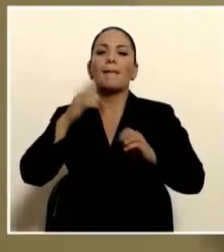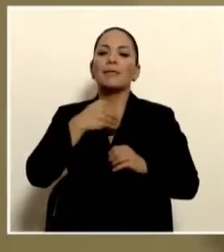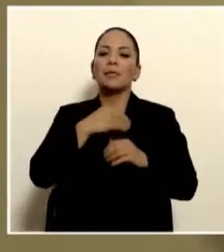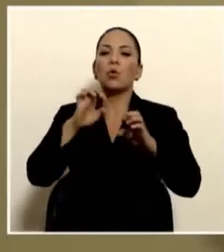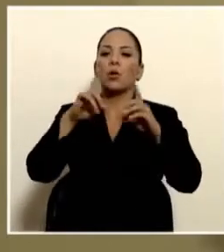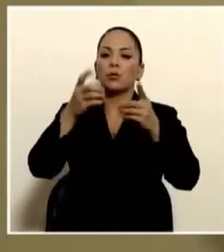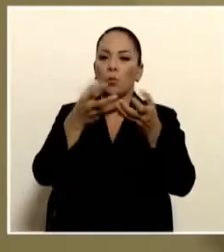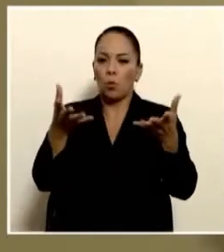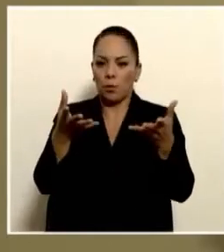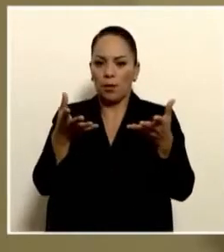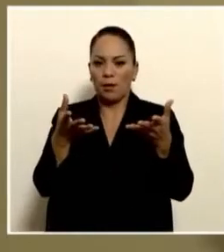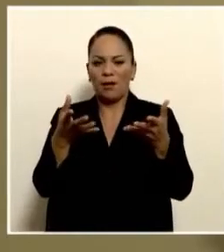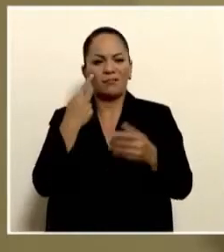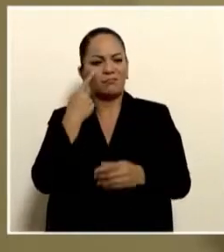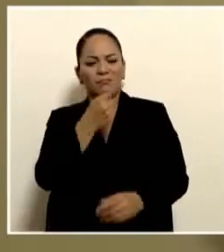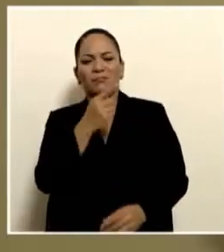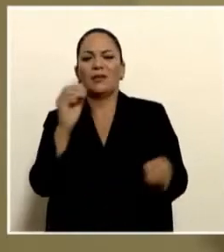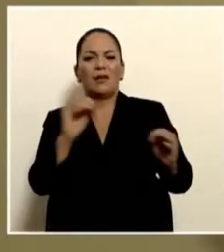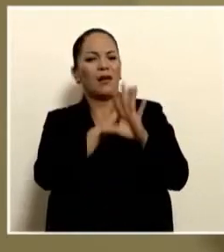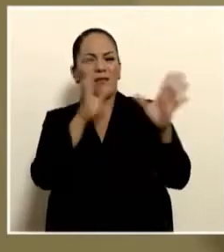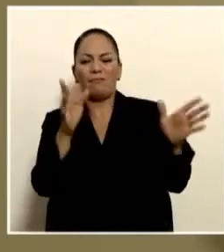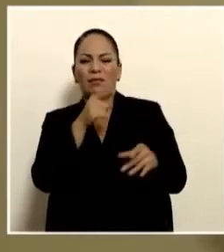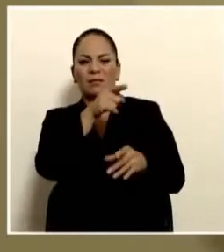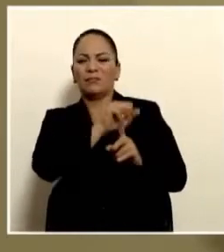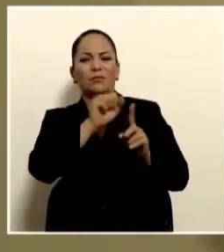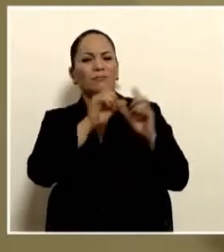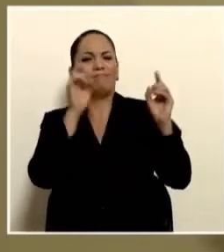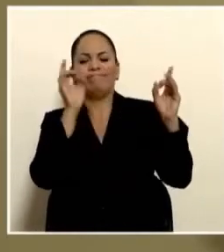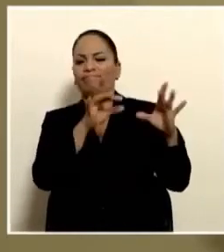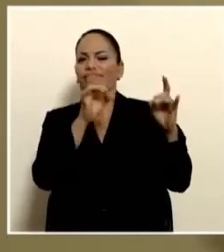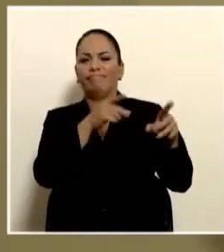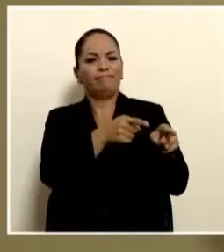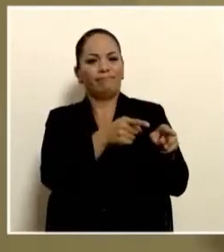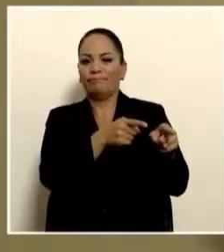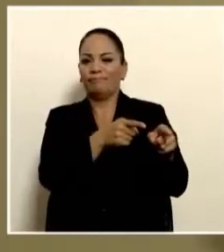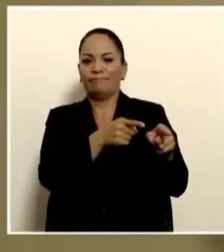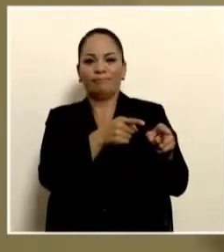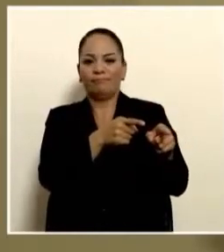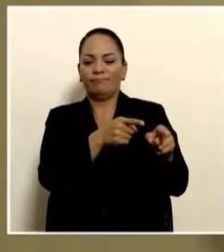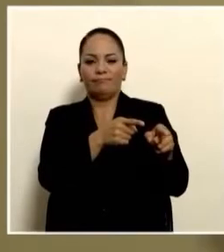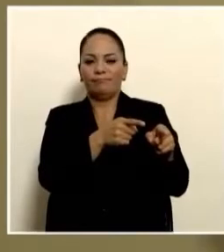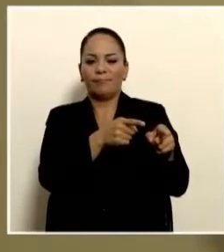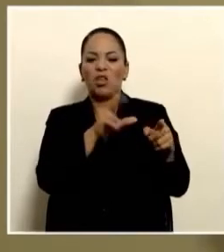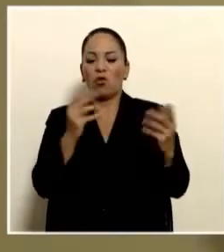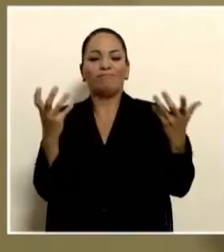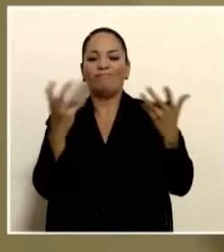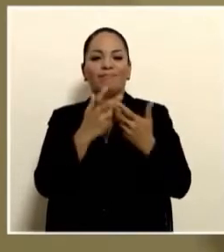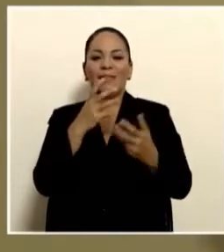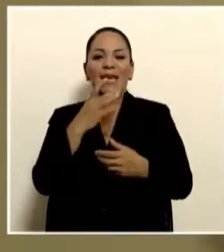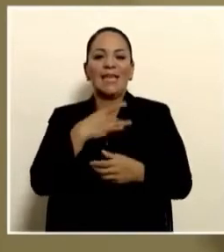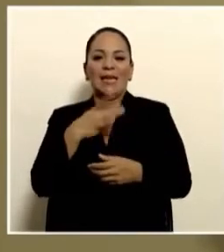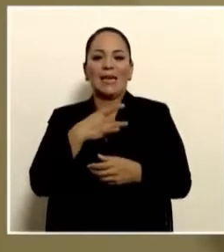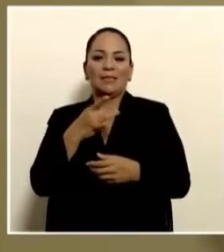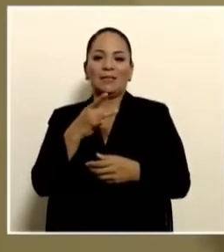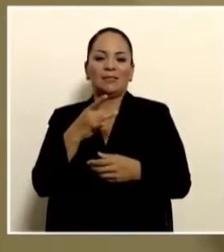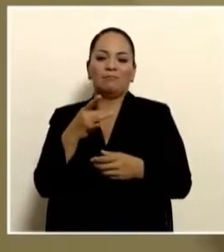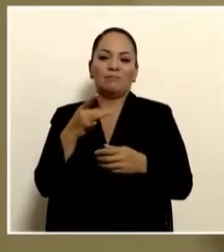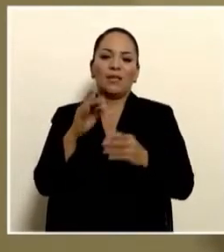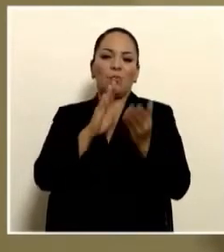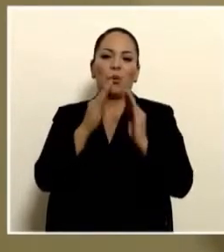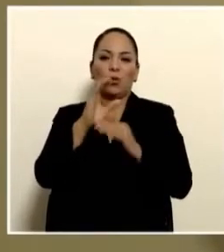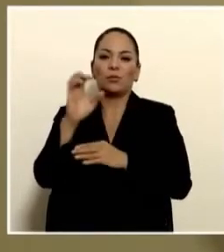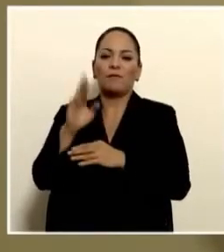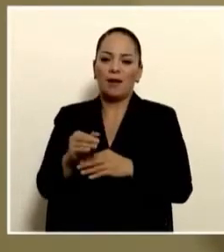es, a todas luces, una aberración con respecto a los intereses del pueblo de Costa Rica. Muchas gracias, señora